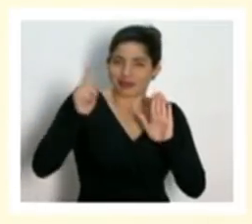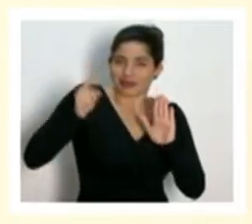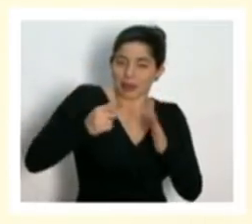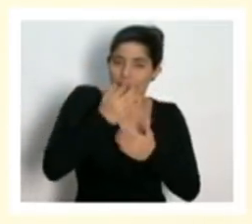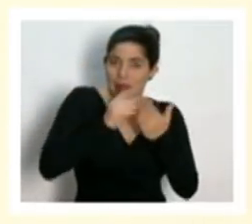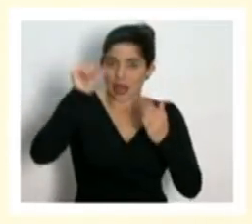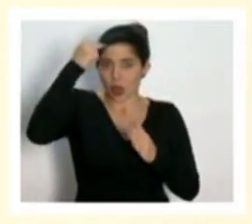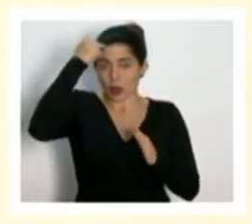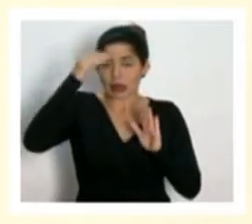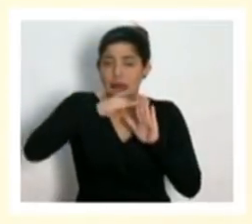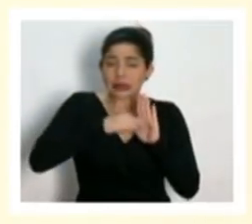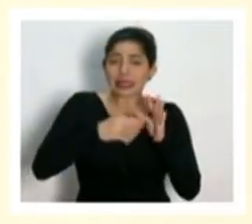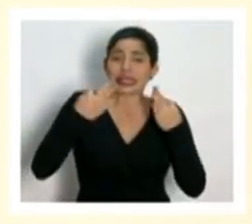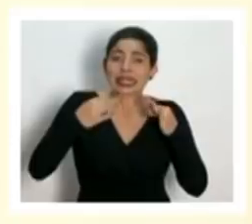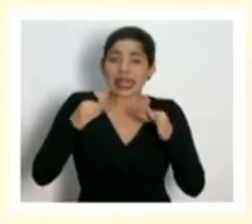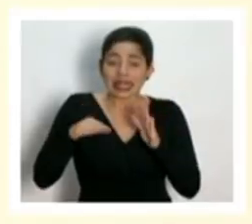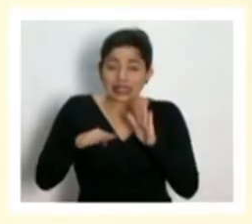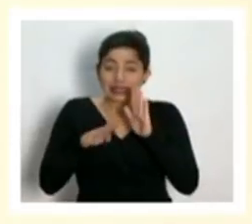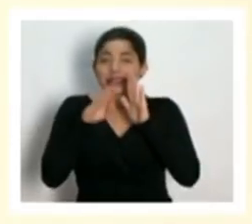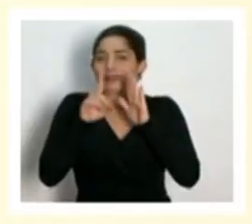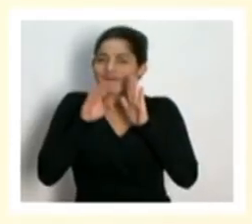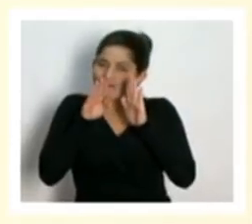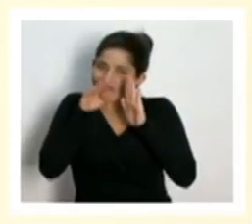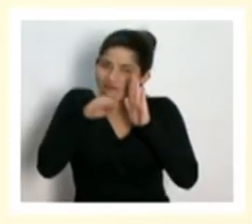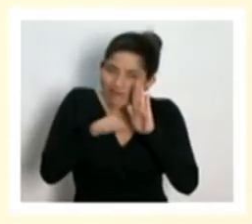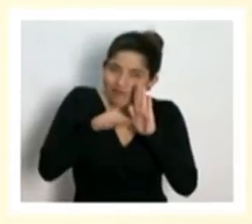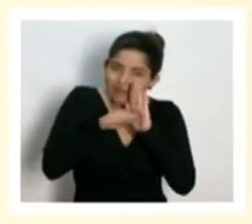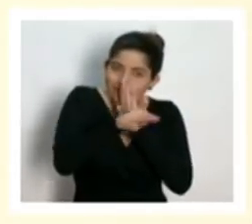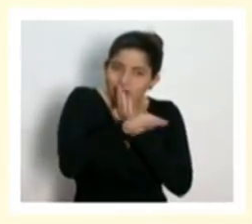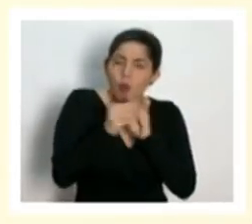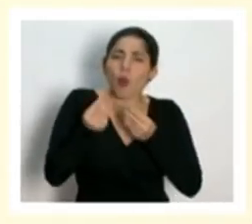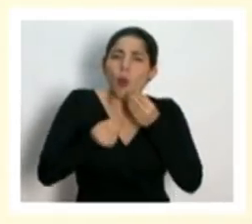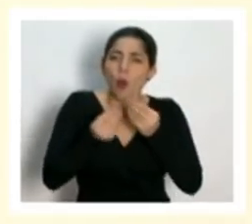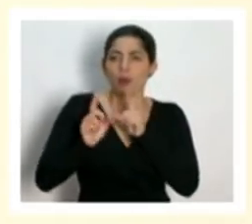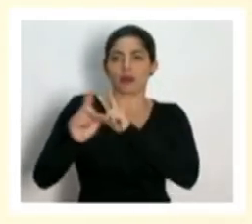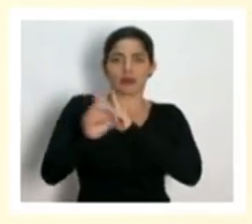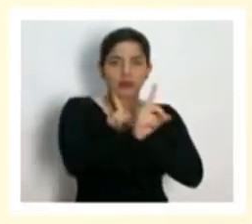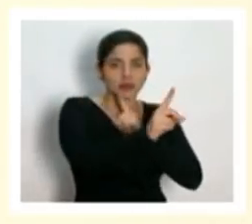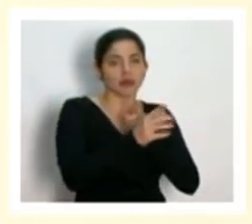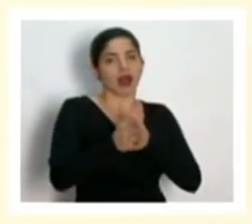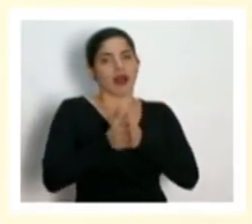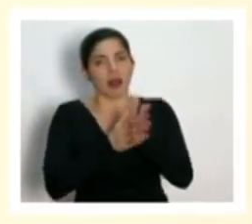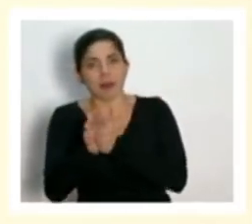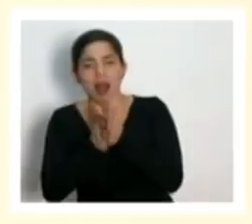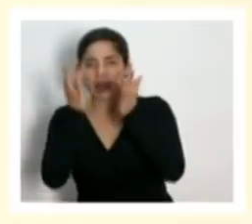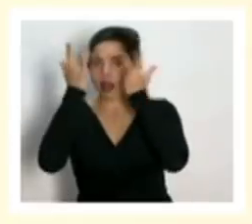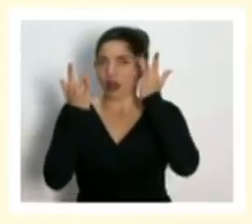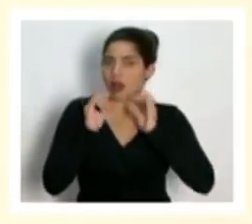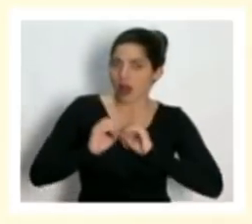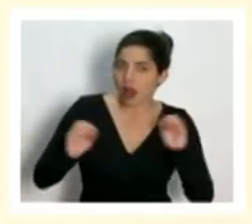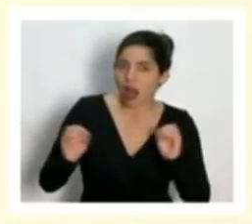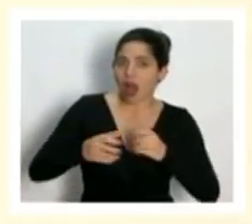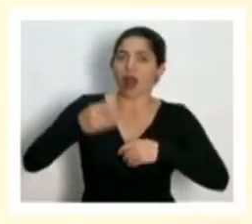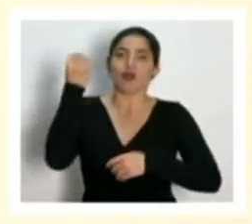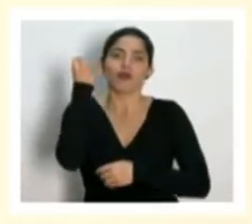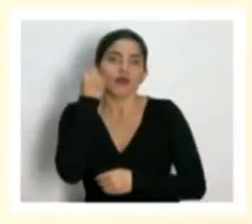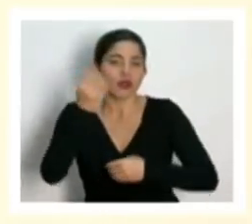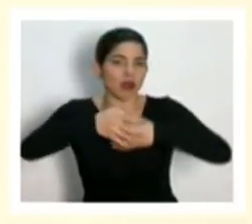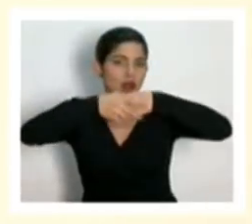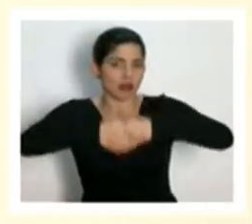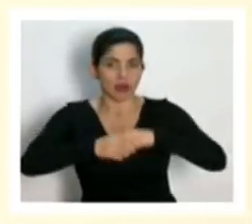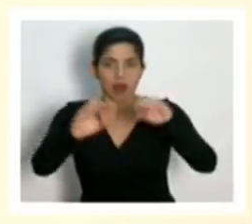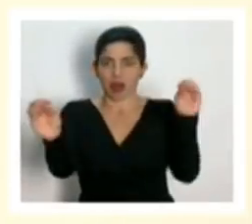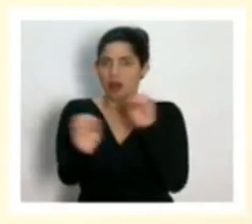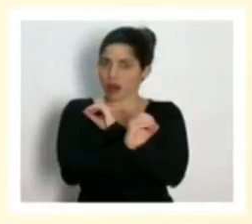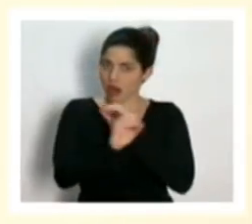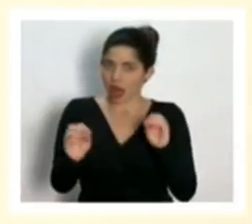Estado de tratar de aplanar esa curva, de distanciamiento social, de lavarse las manos, de no tocarse la cara, no saludarse de beso ni de